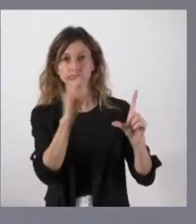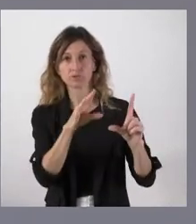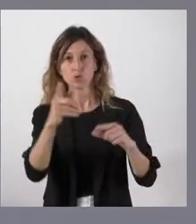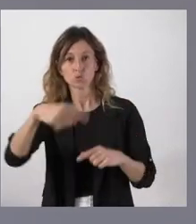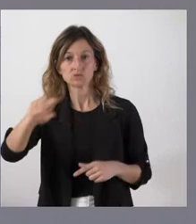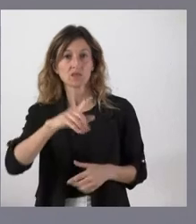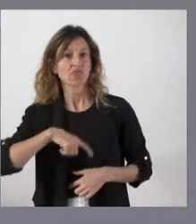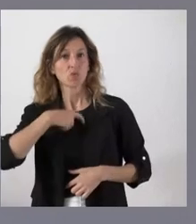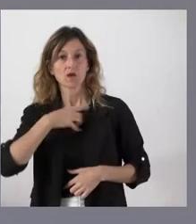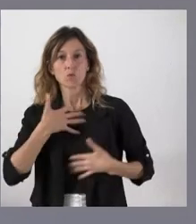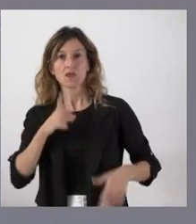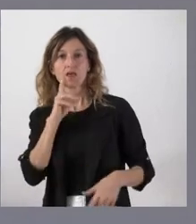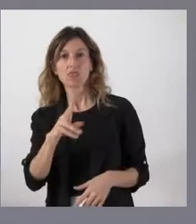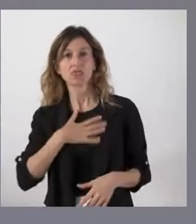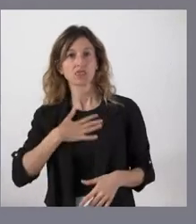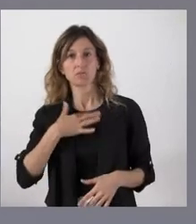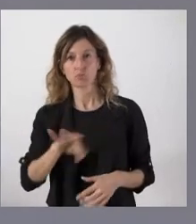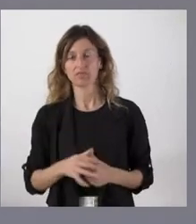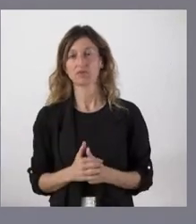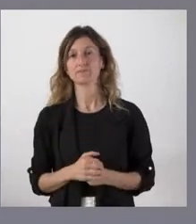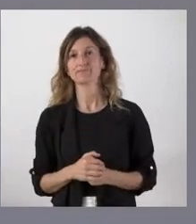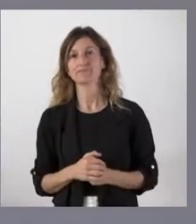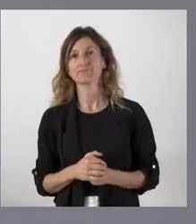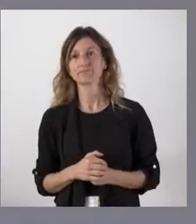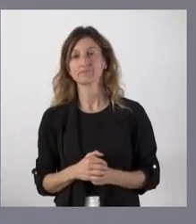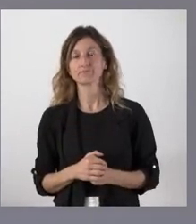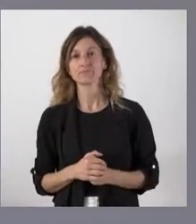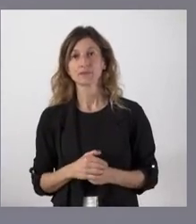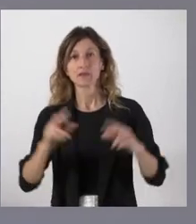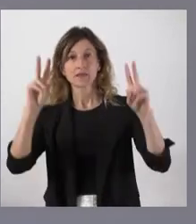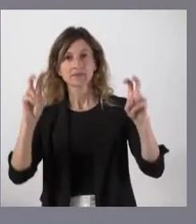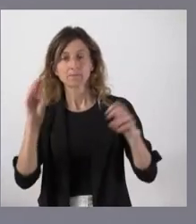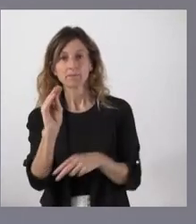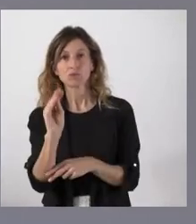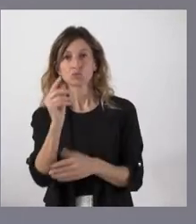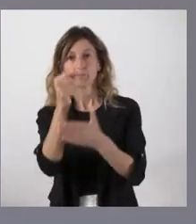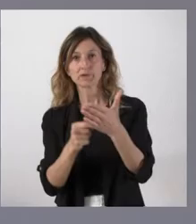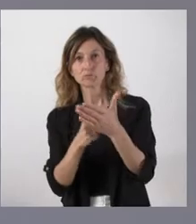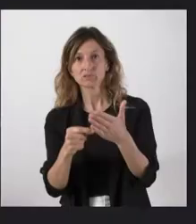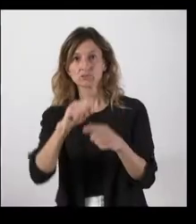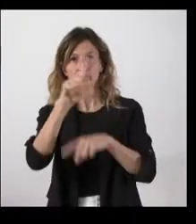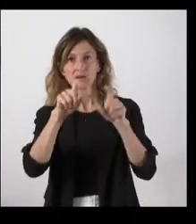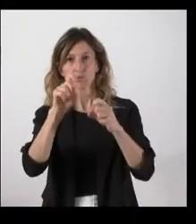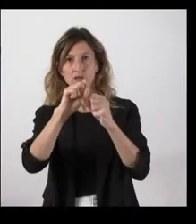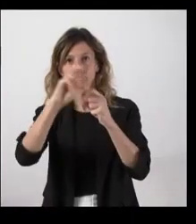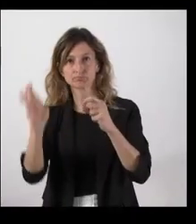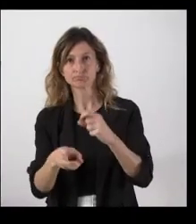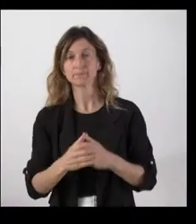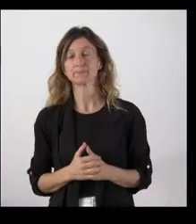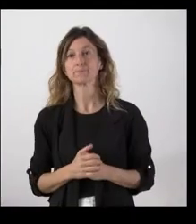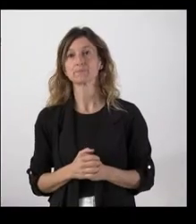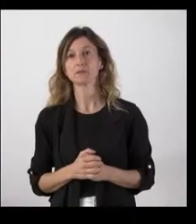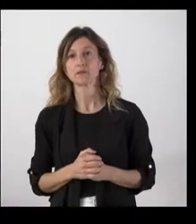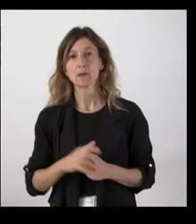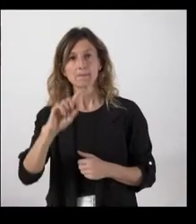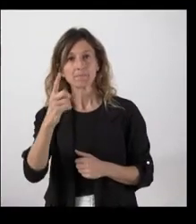cualquier ciudadano que lo quiera consultar. Sí, sobre presupuestos, yo tenía varias preguntas en este aspecto. En primer lugar, me gustaría que nos hiciera